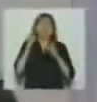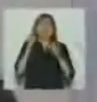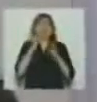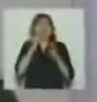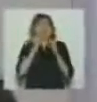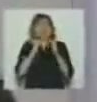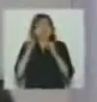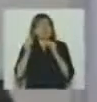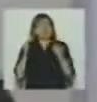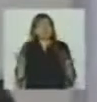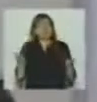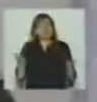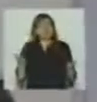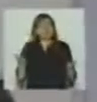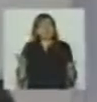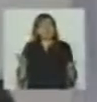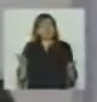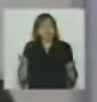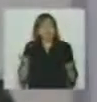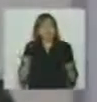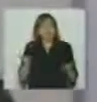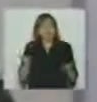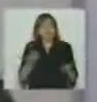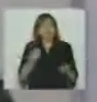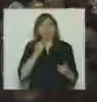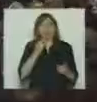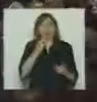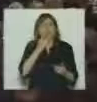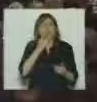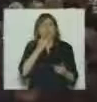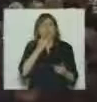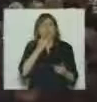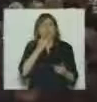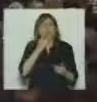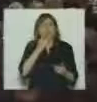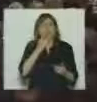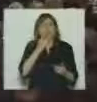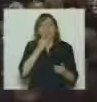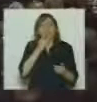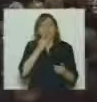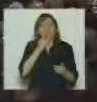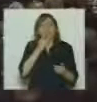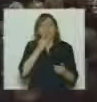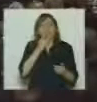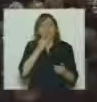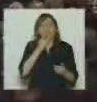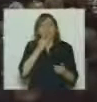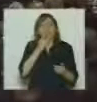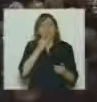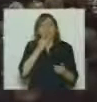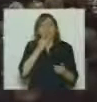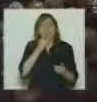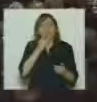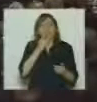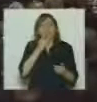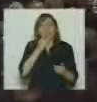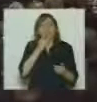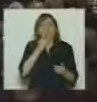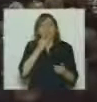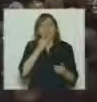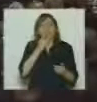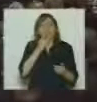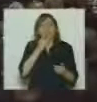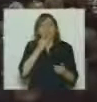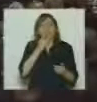generalizar en psicólogos que me ocultaban mis estados de ánimos en médicos que diagnosticaban si